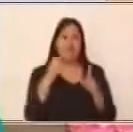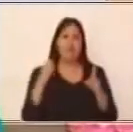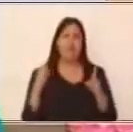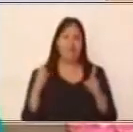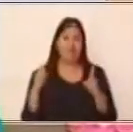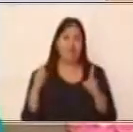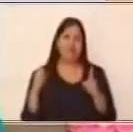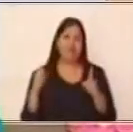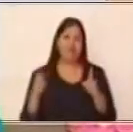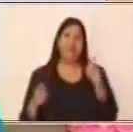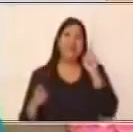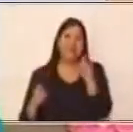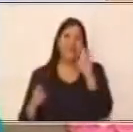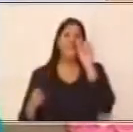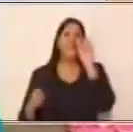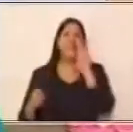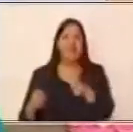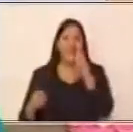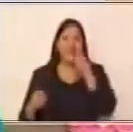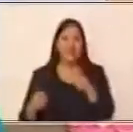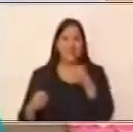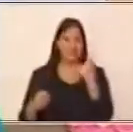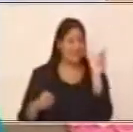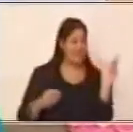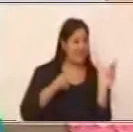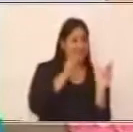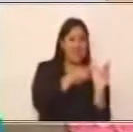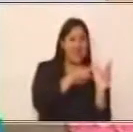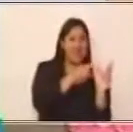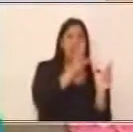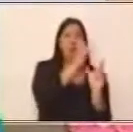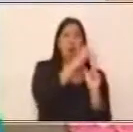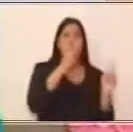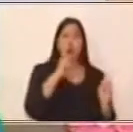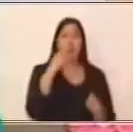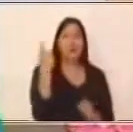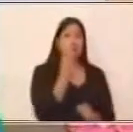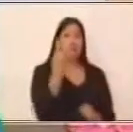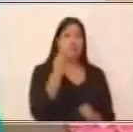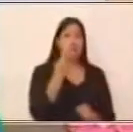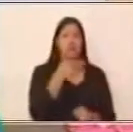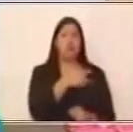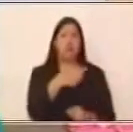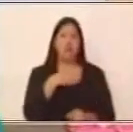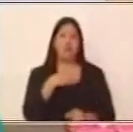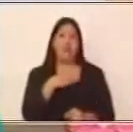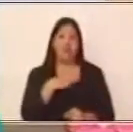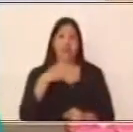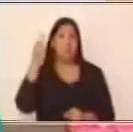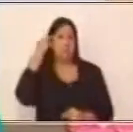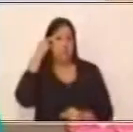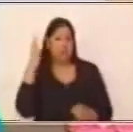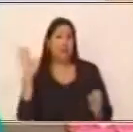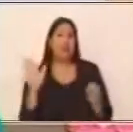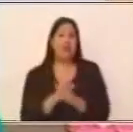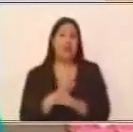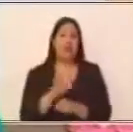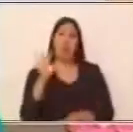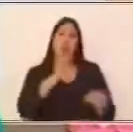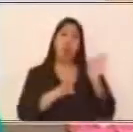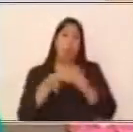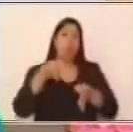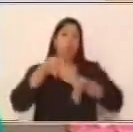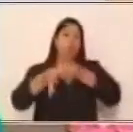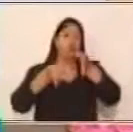pues, necesita a la oración principal para que se tenga un pensamiento completo o una explicación